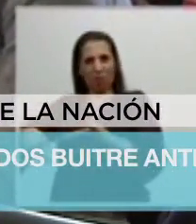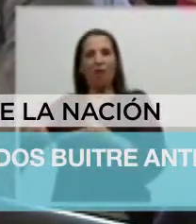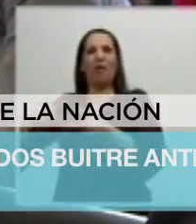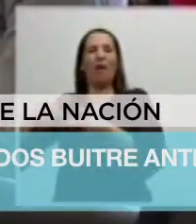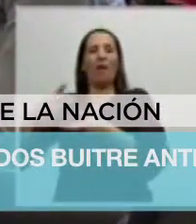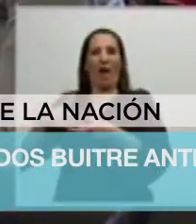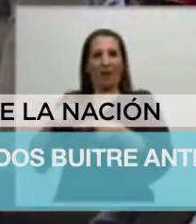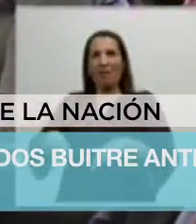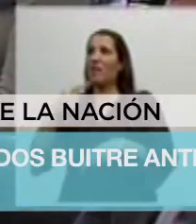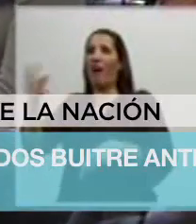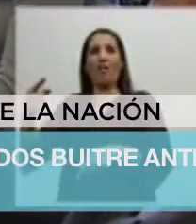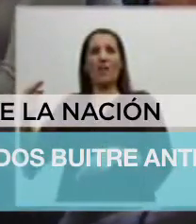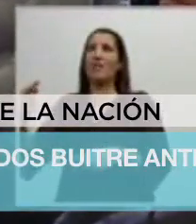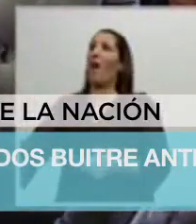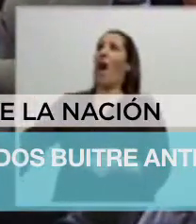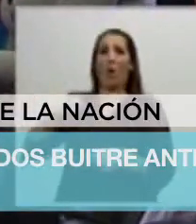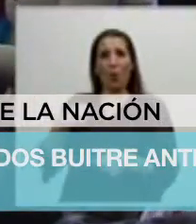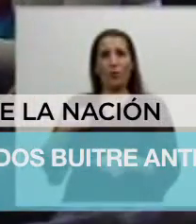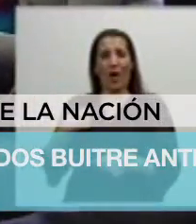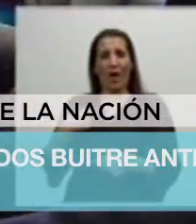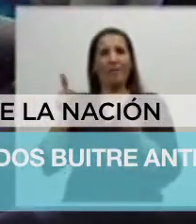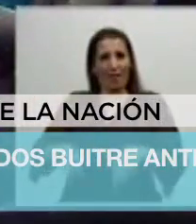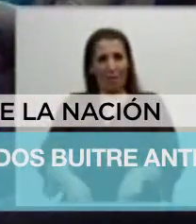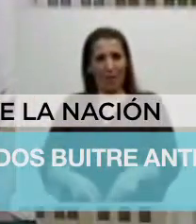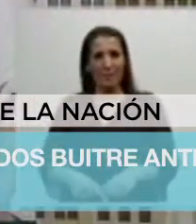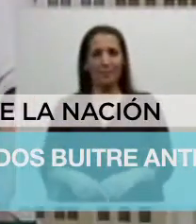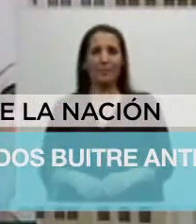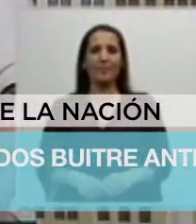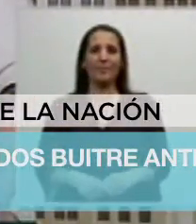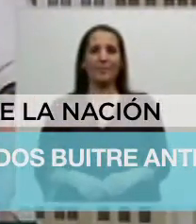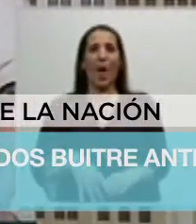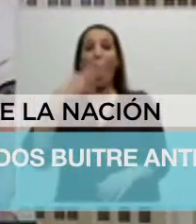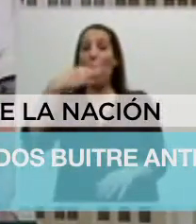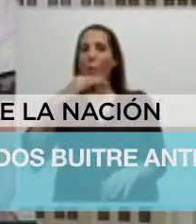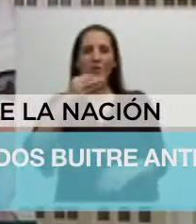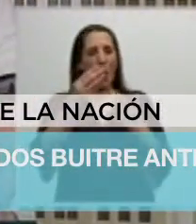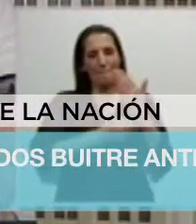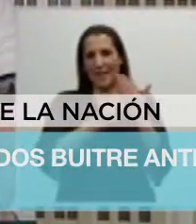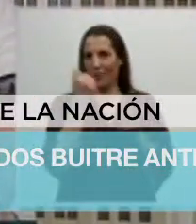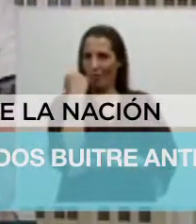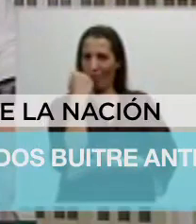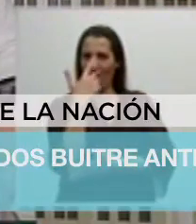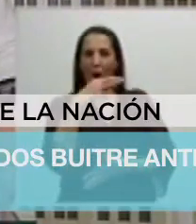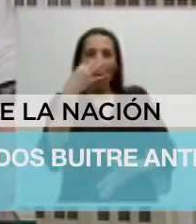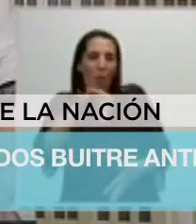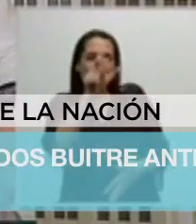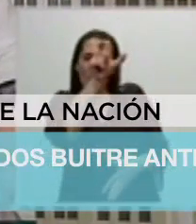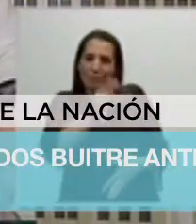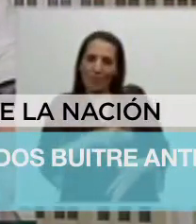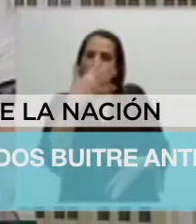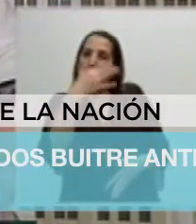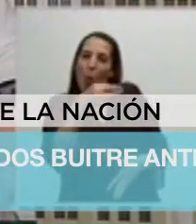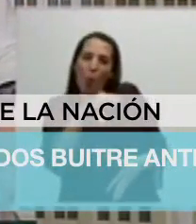contó, pero yo se lo dije a él, que lo contara porque el único Ministro de Economía que se juntó